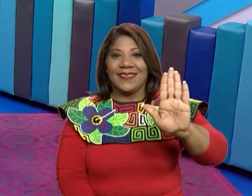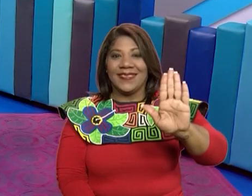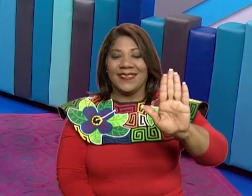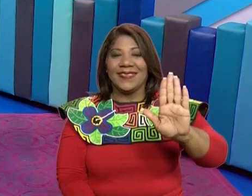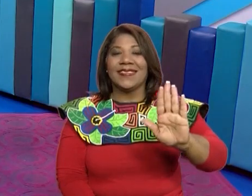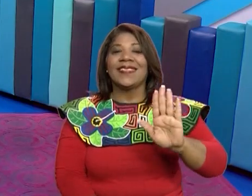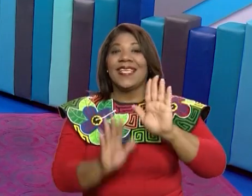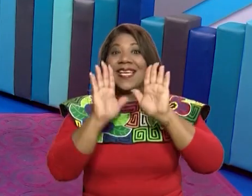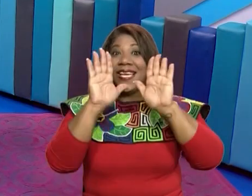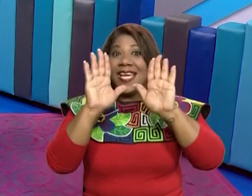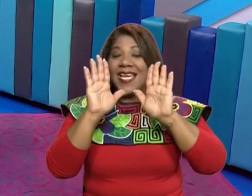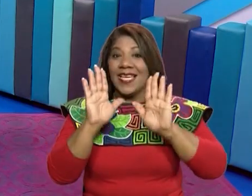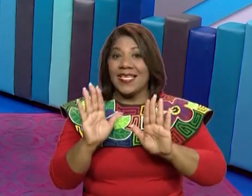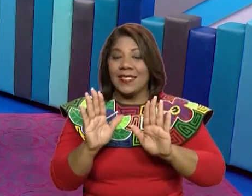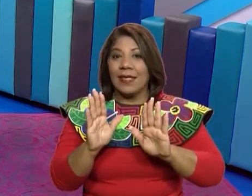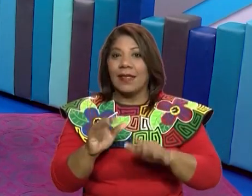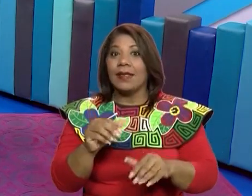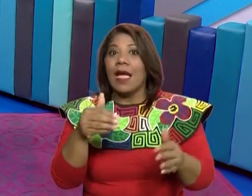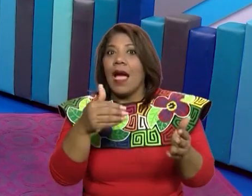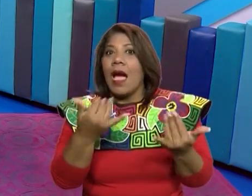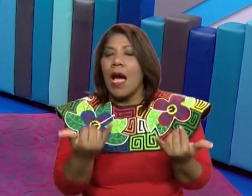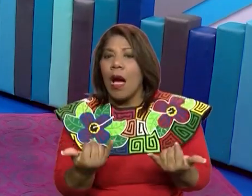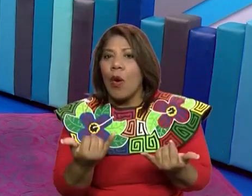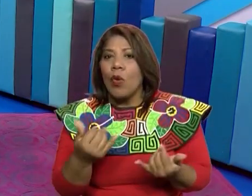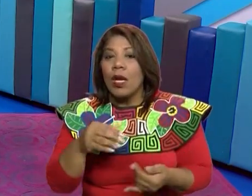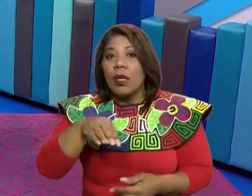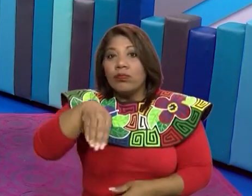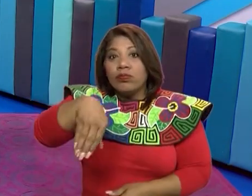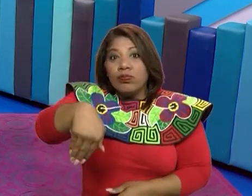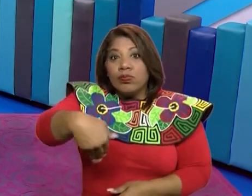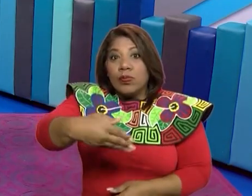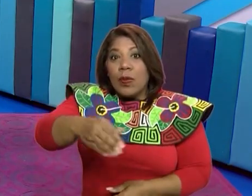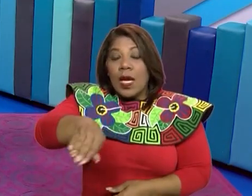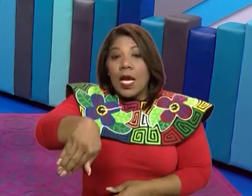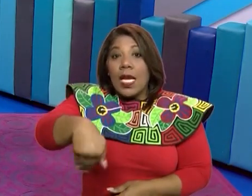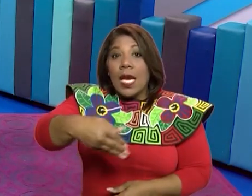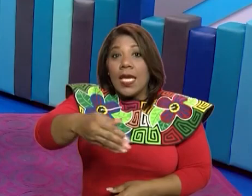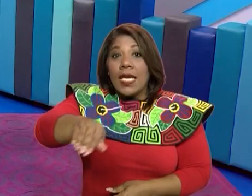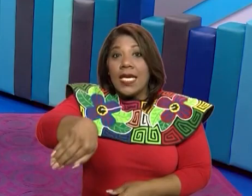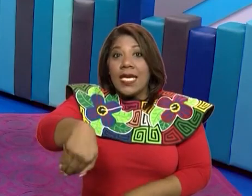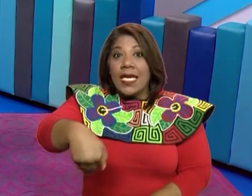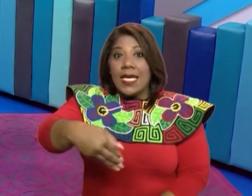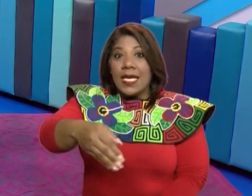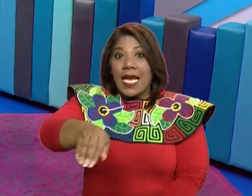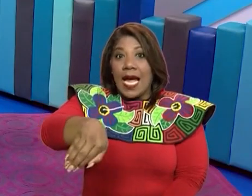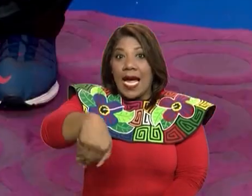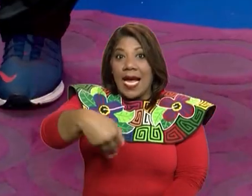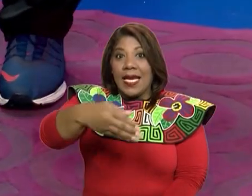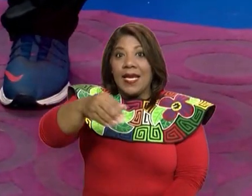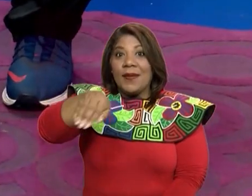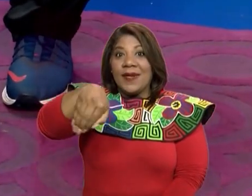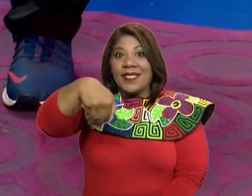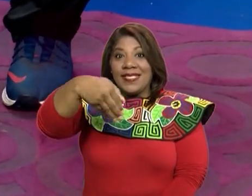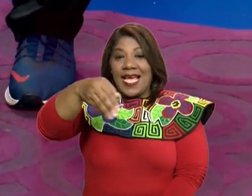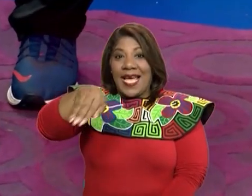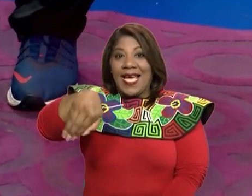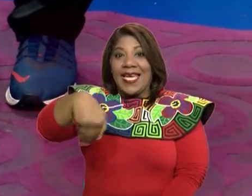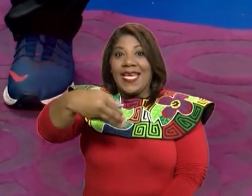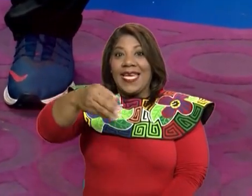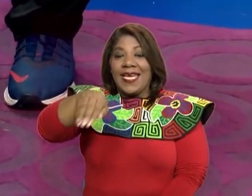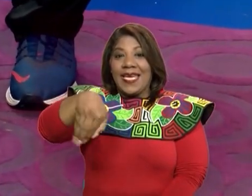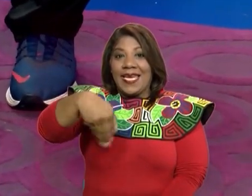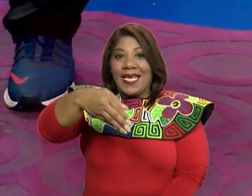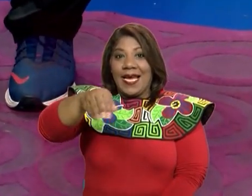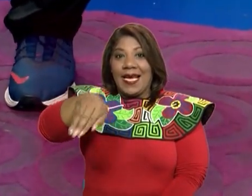Excelente, en el mismo tobillo vamos a tratar de colocar la punta del pie sobre el suelo y hacer pequeños círculos. 1,